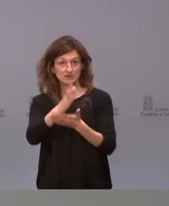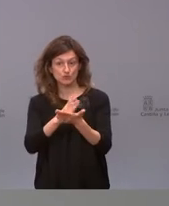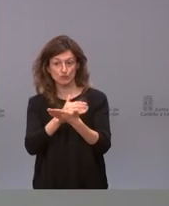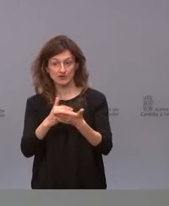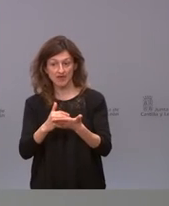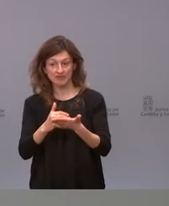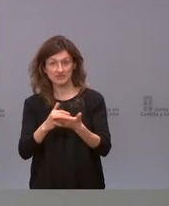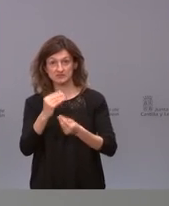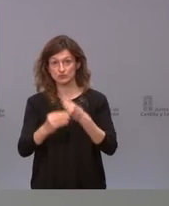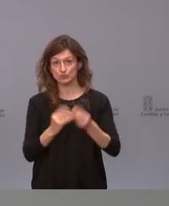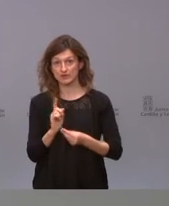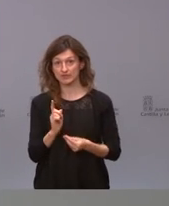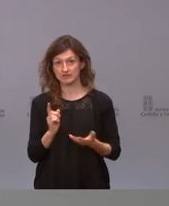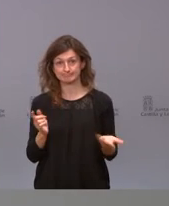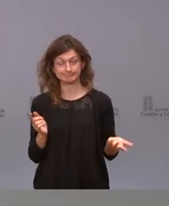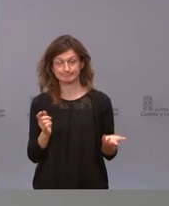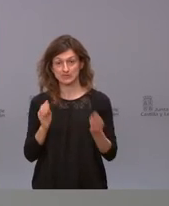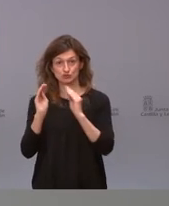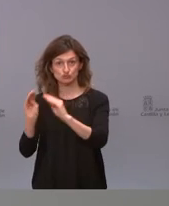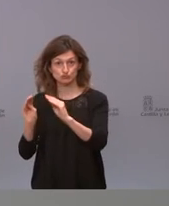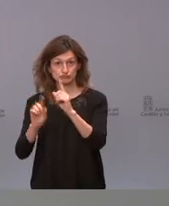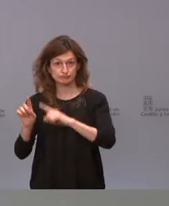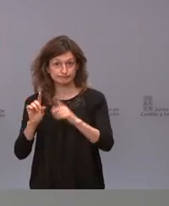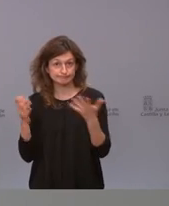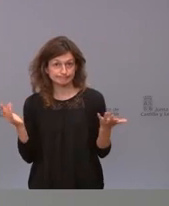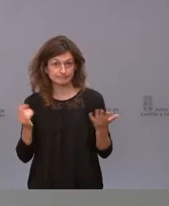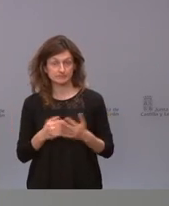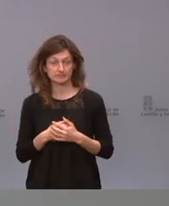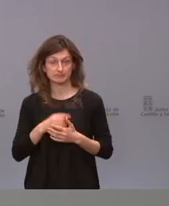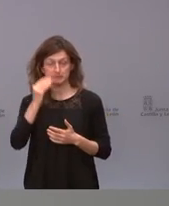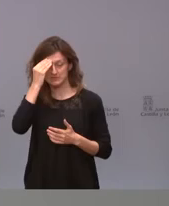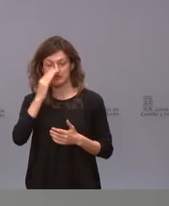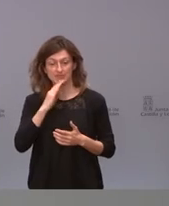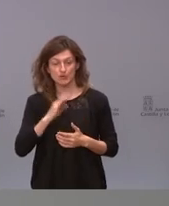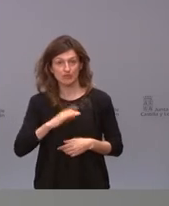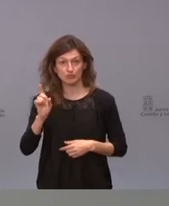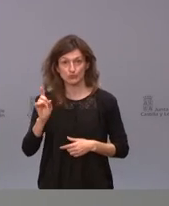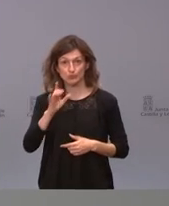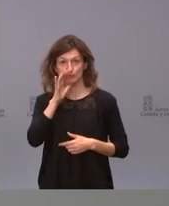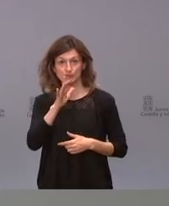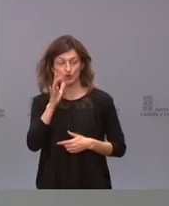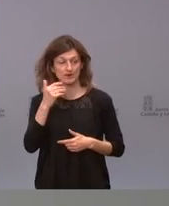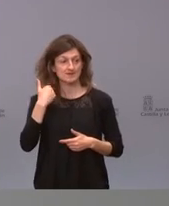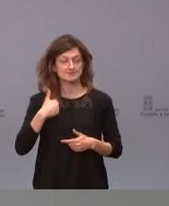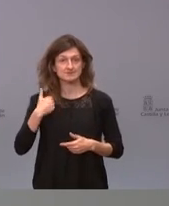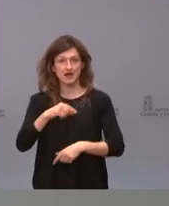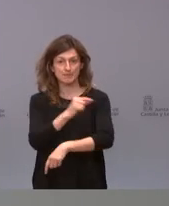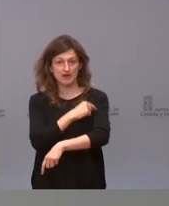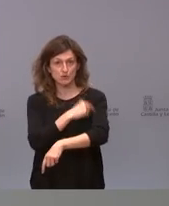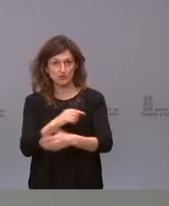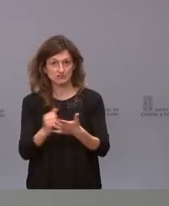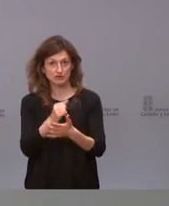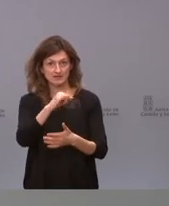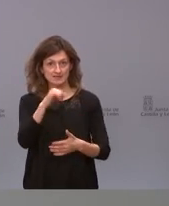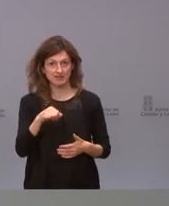no lo hayan tenido en cuenta pues no lo habrán considerado oportuno en algunos casos porque ya habían puesto todas las vacunas hasta